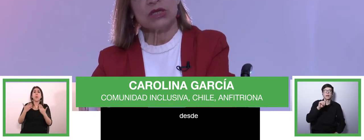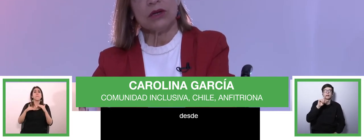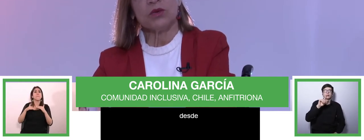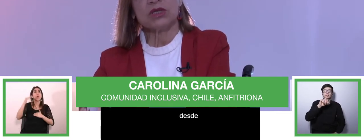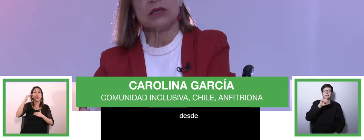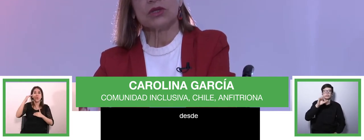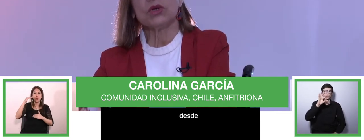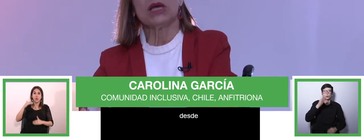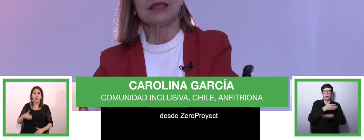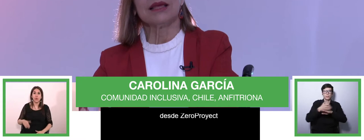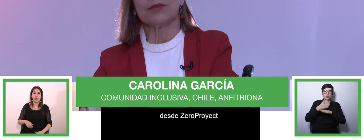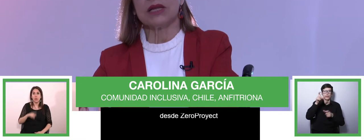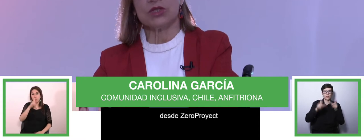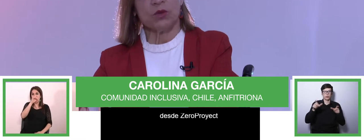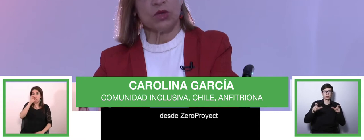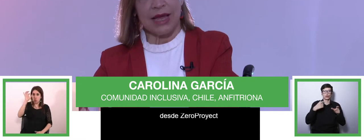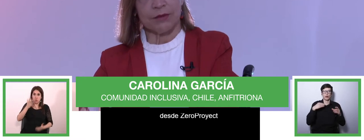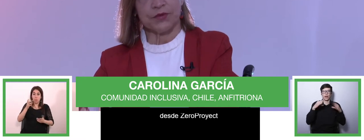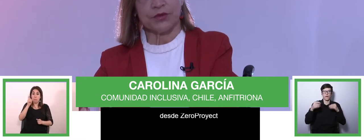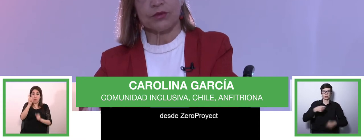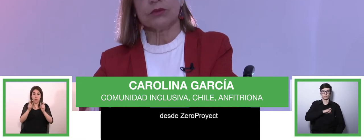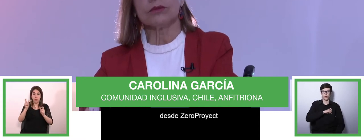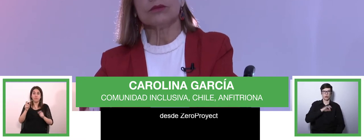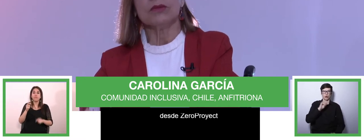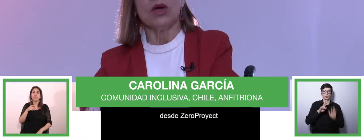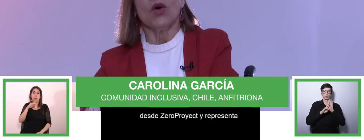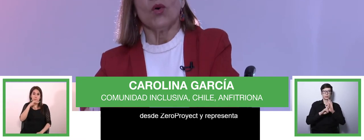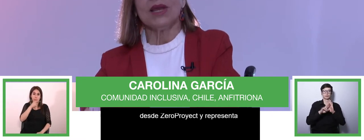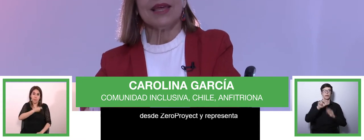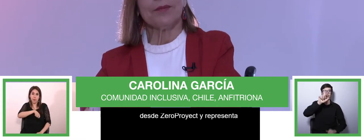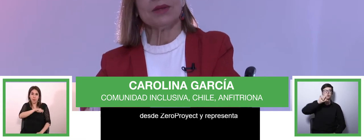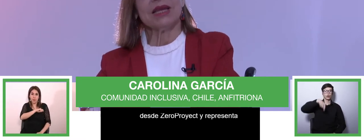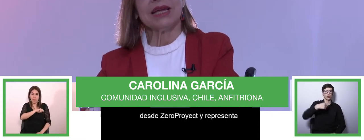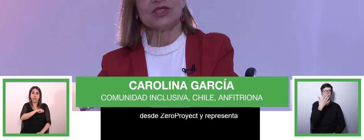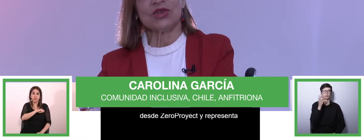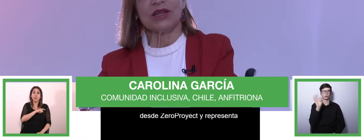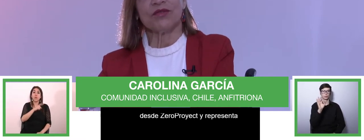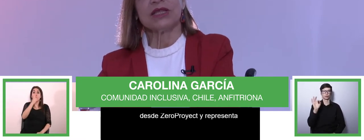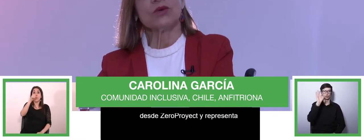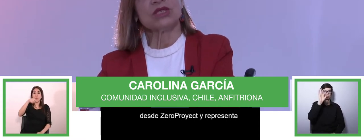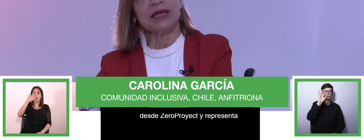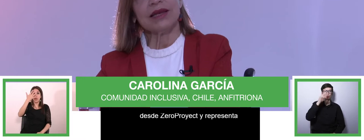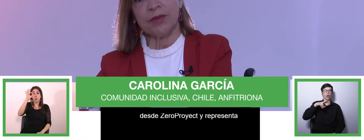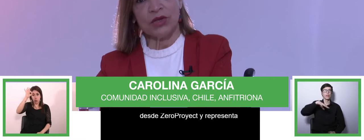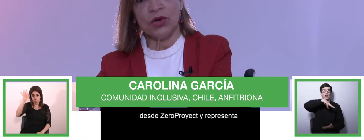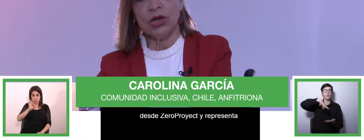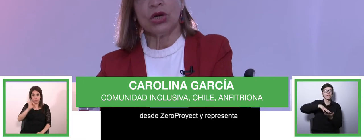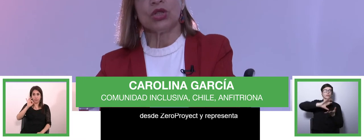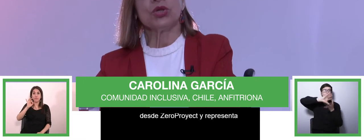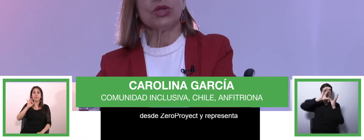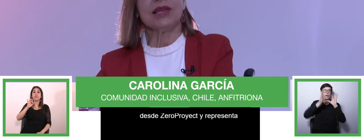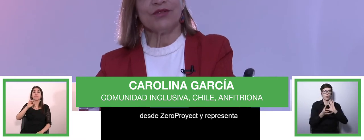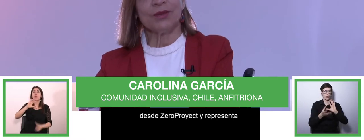.5% de la población mundial. Una de las primeras acciones fue traducir al español